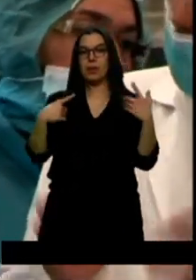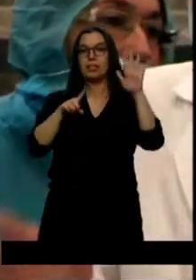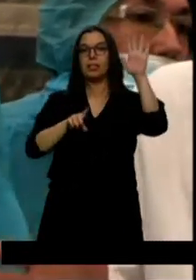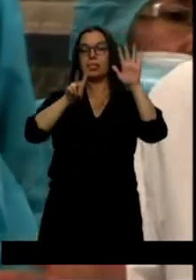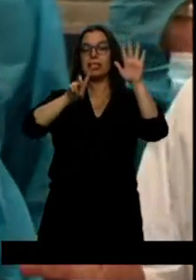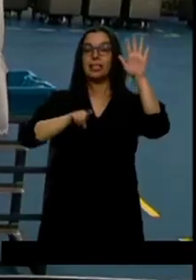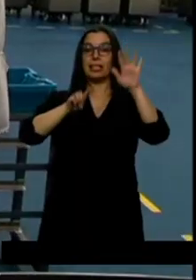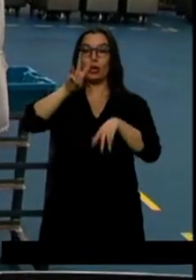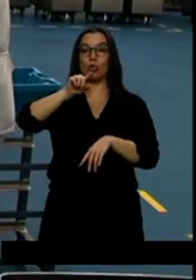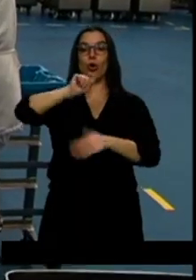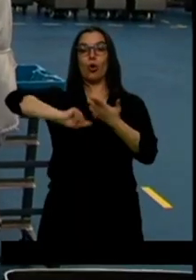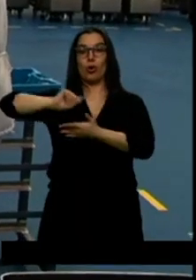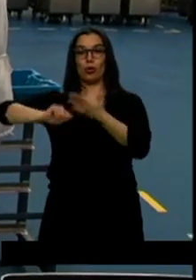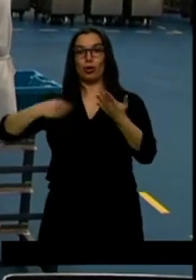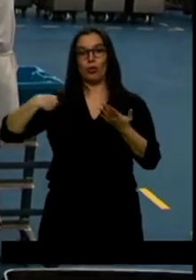avícolas.